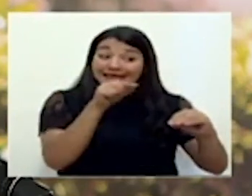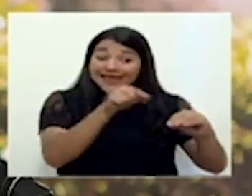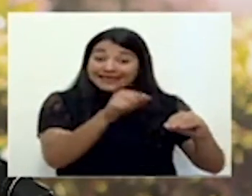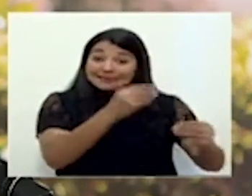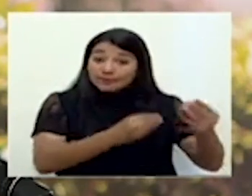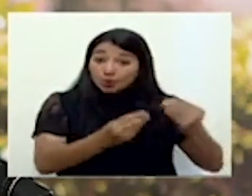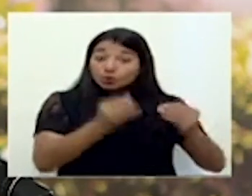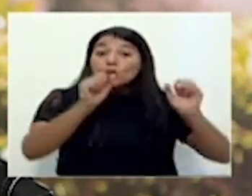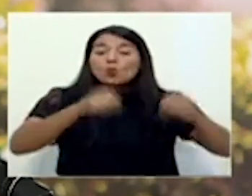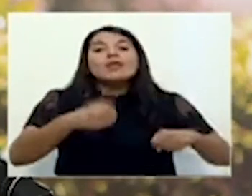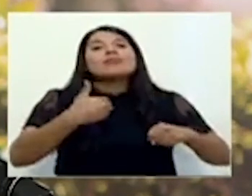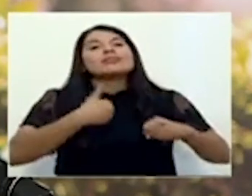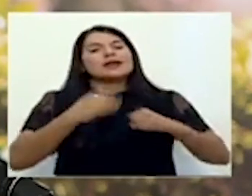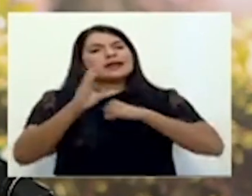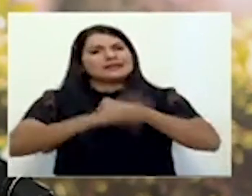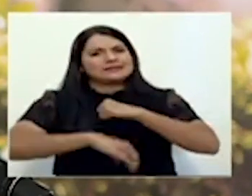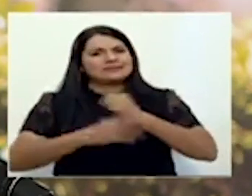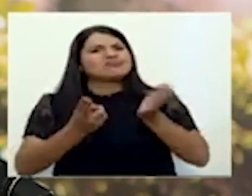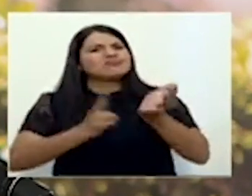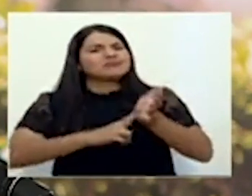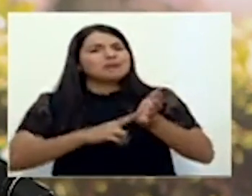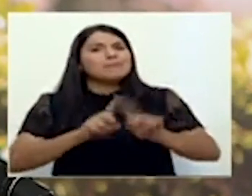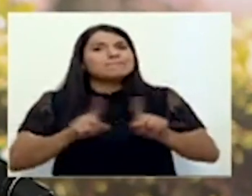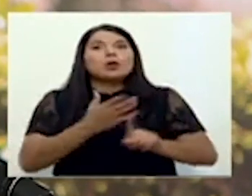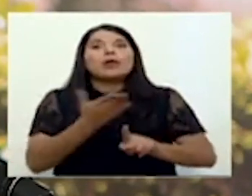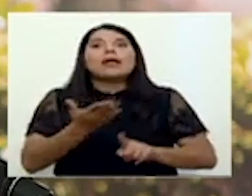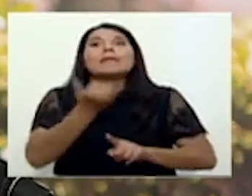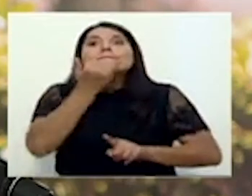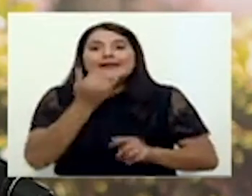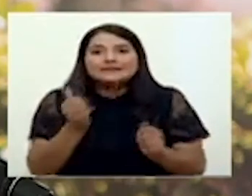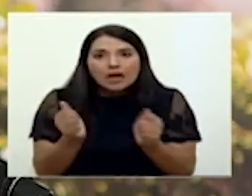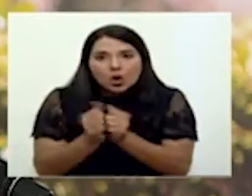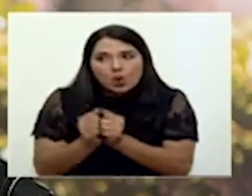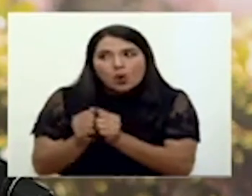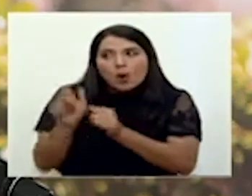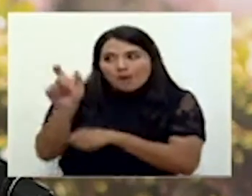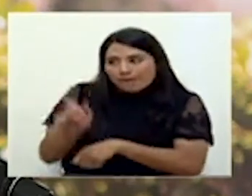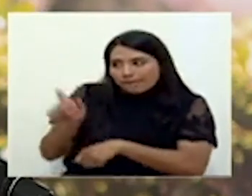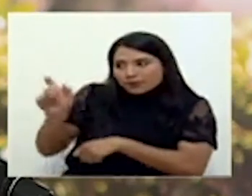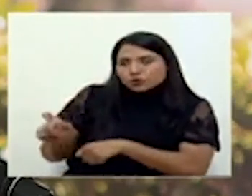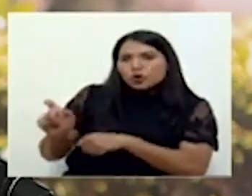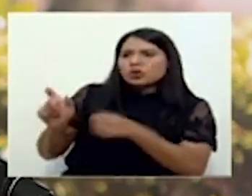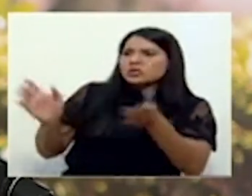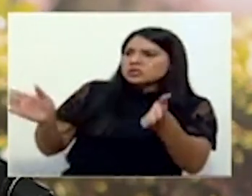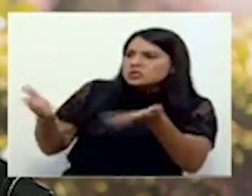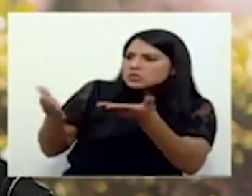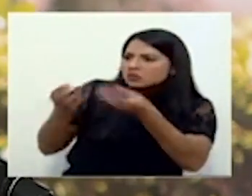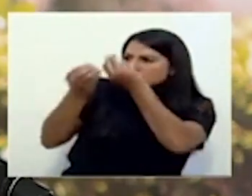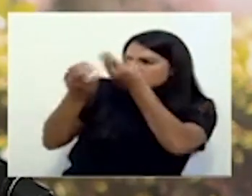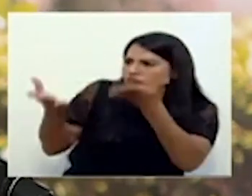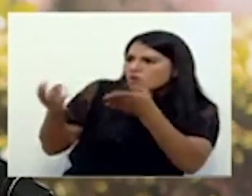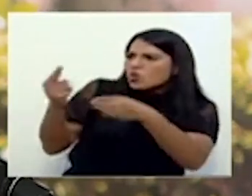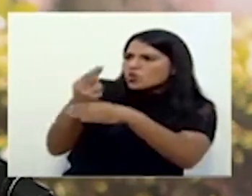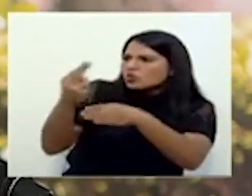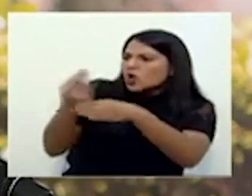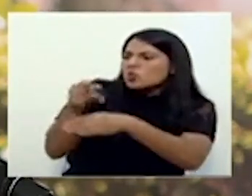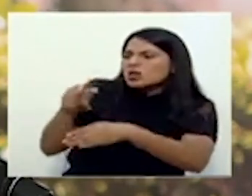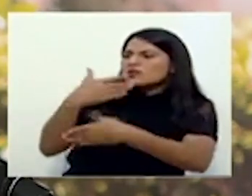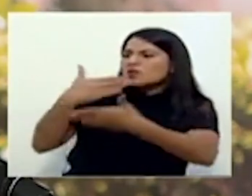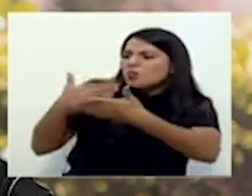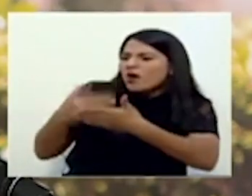exponen a sanciones. ¿Pero qué pasa con quienes se están promoviendo públicamente el consumo de esos productos que no están avalados